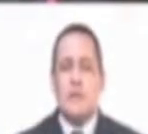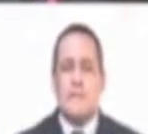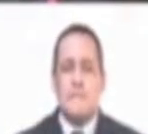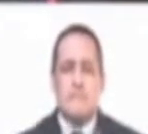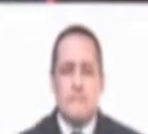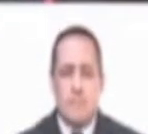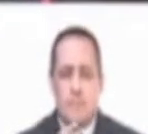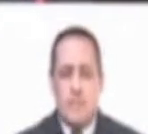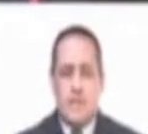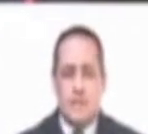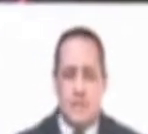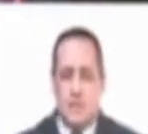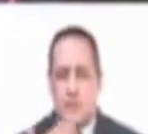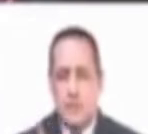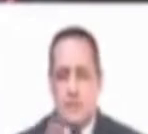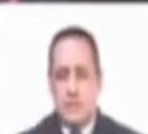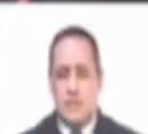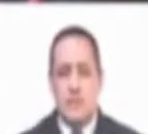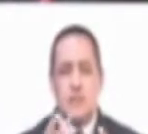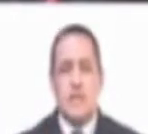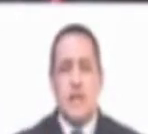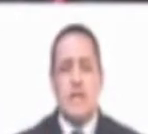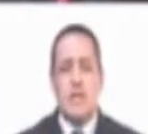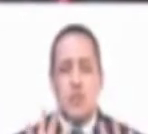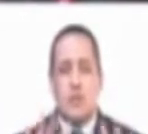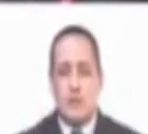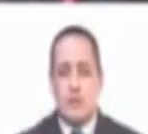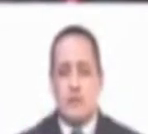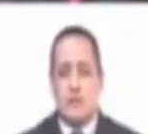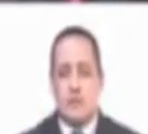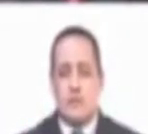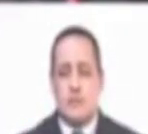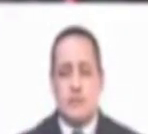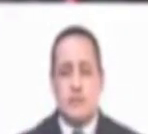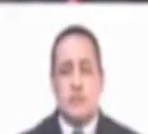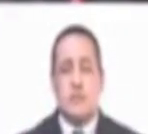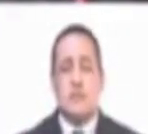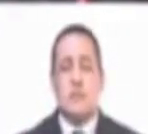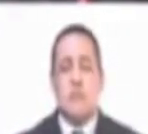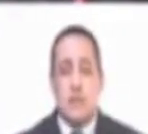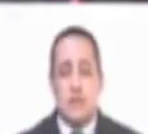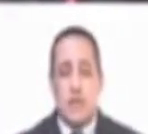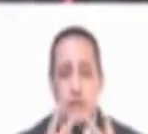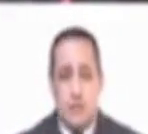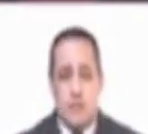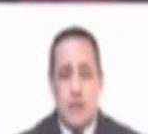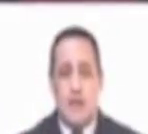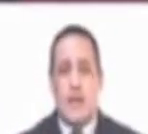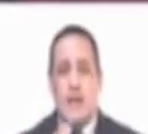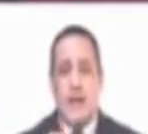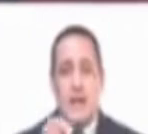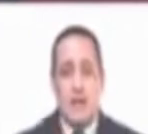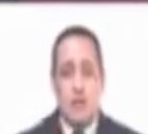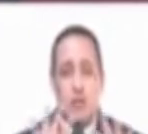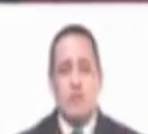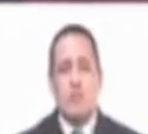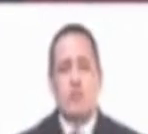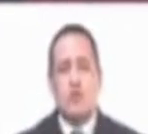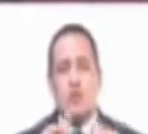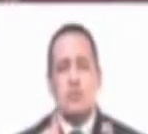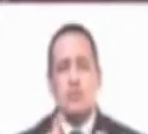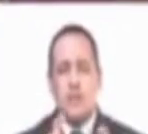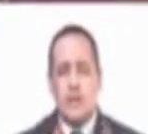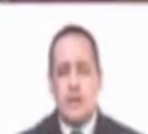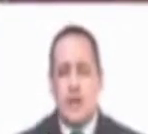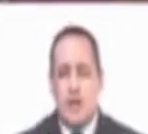Presidenta, ¿cómo está? Por acá, Brian Matías de Canal 9, estamos por aquí, estamos en vivo para ATV Más Yo quería hacerle la